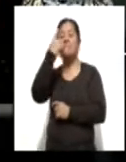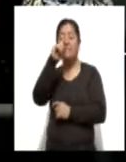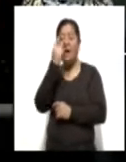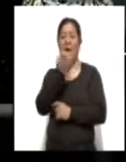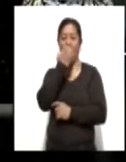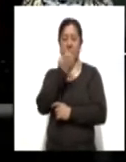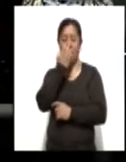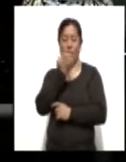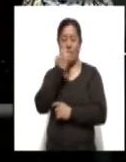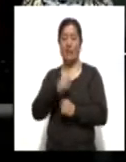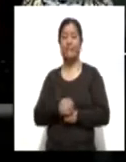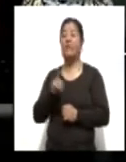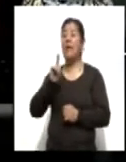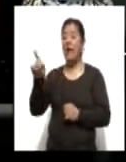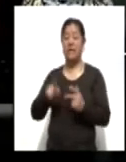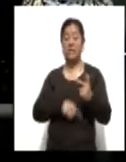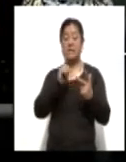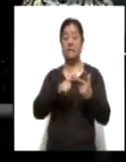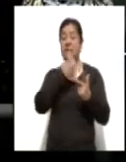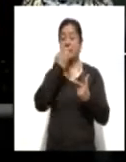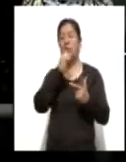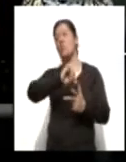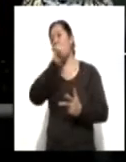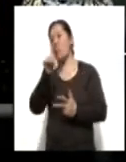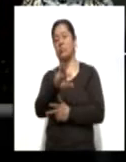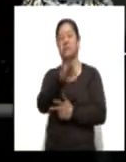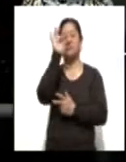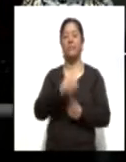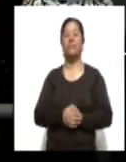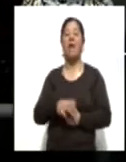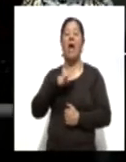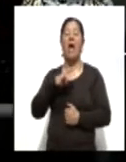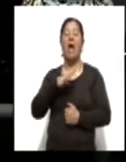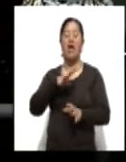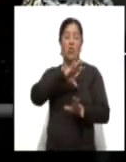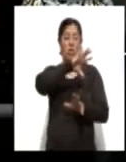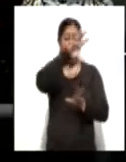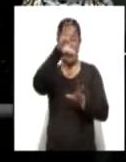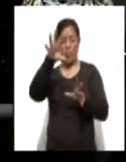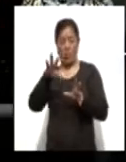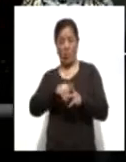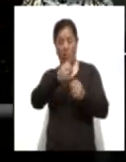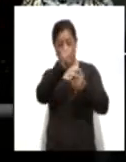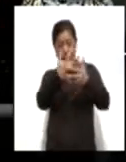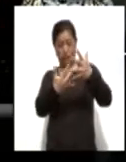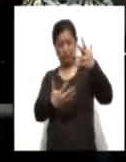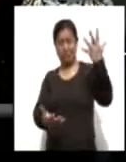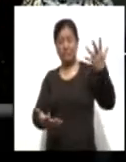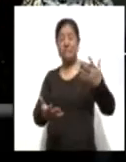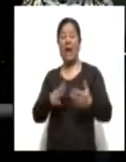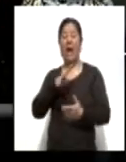En la academia es otro momento de la selección. Reciben toda una serie de entrenamiento